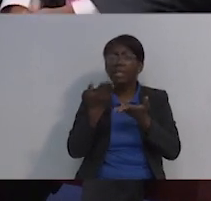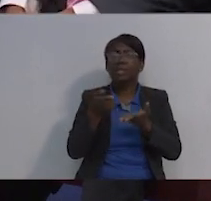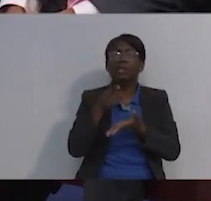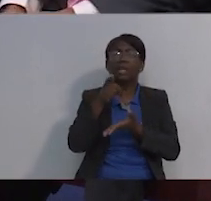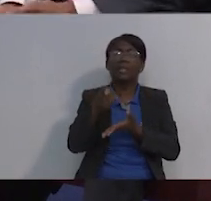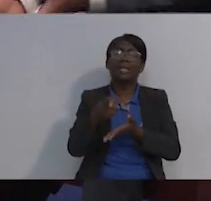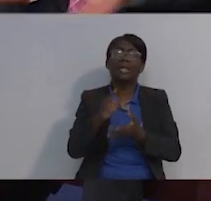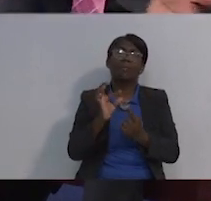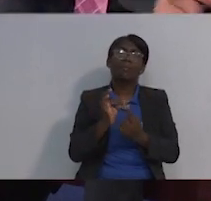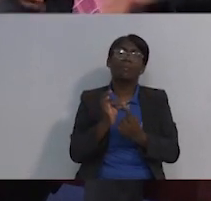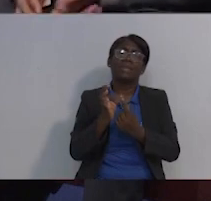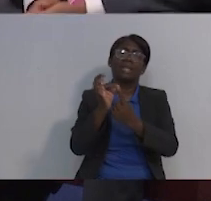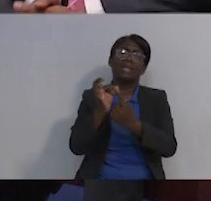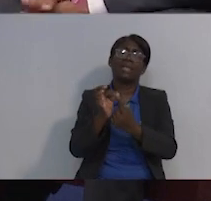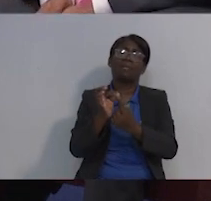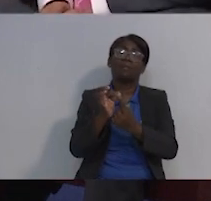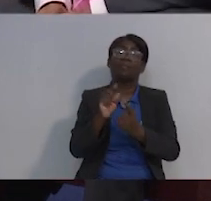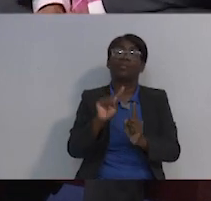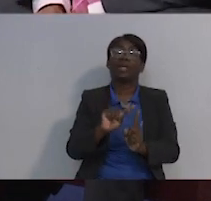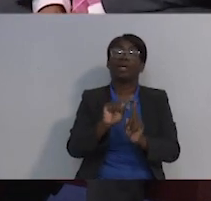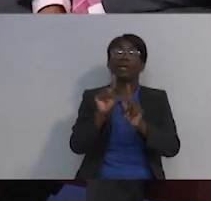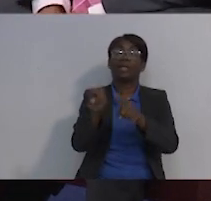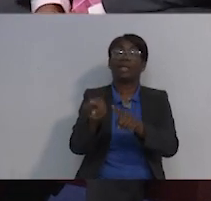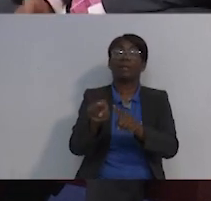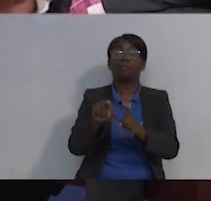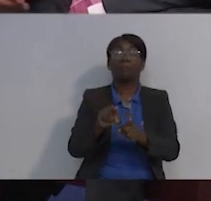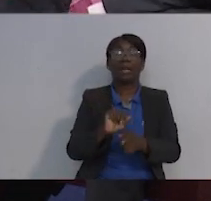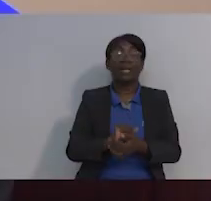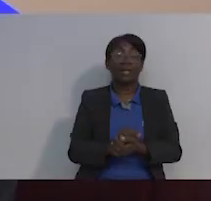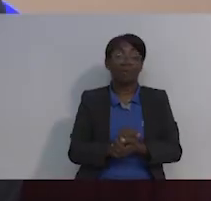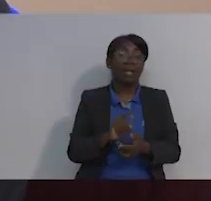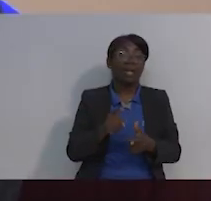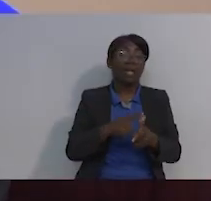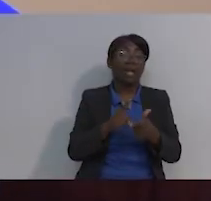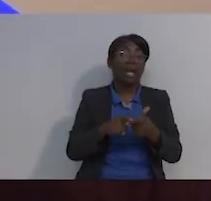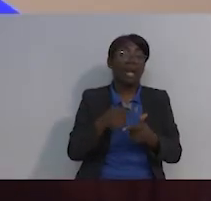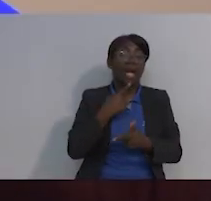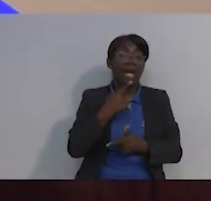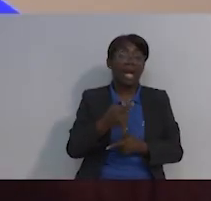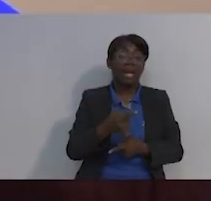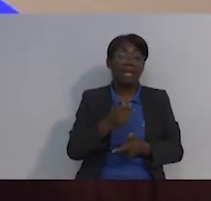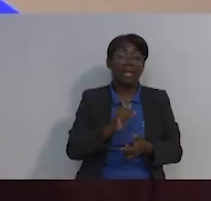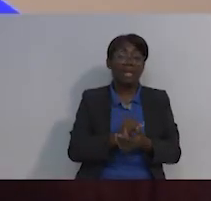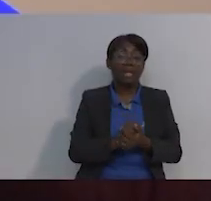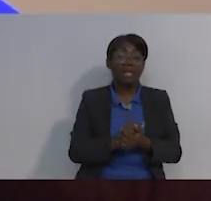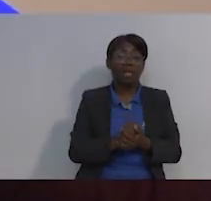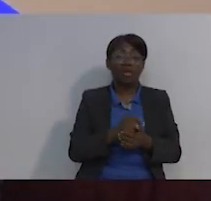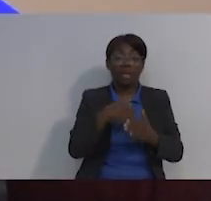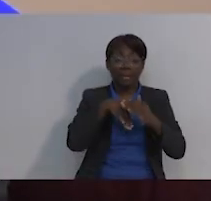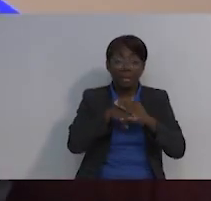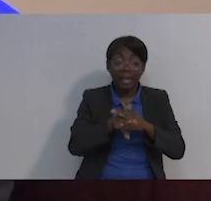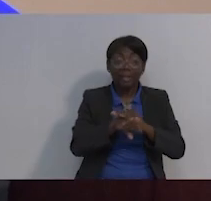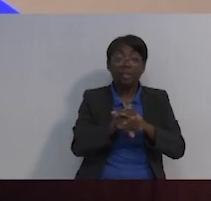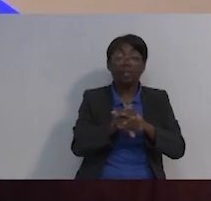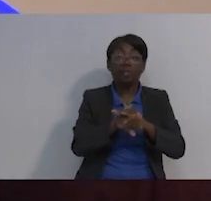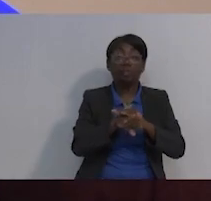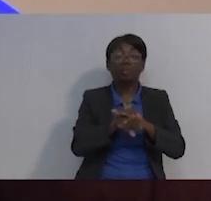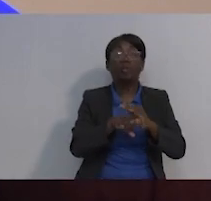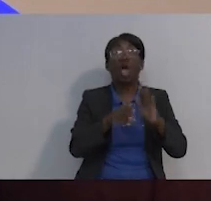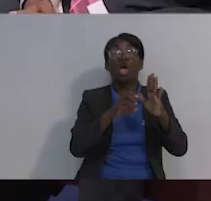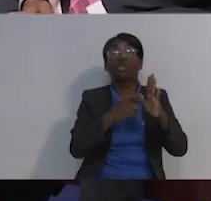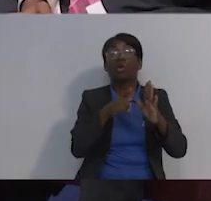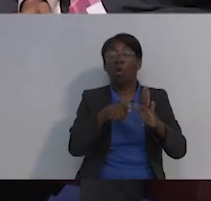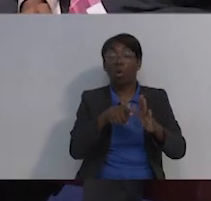maligna, y vuelven a su servicio con sus recomendaciones de tratamiento o se derivan al especialista que es encargado de esa enfermedad